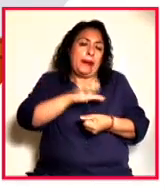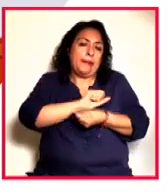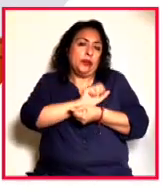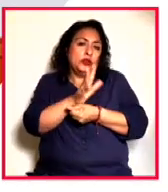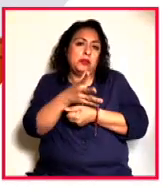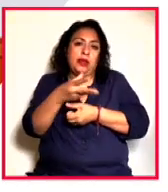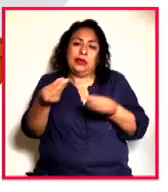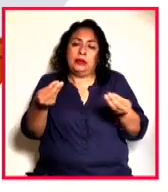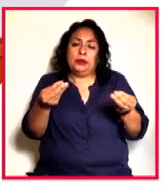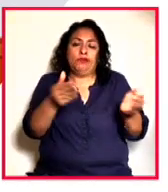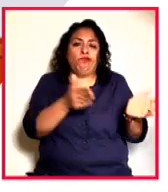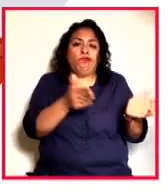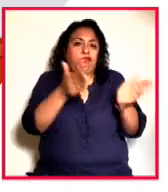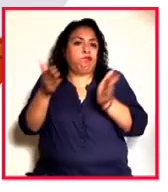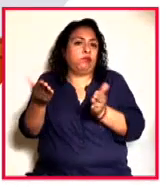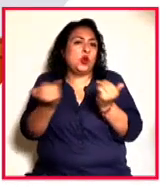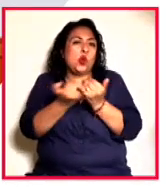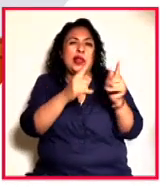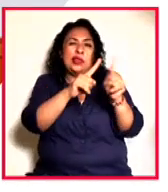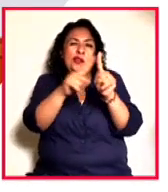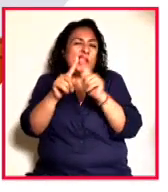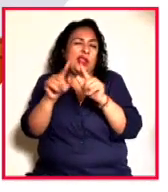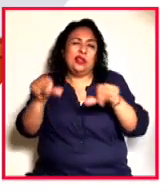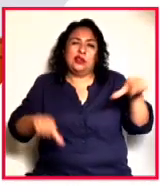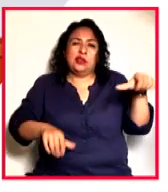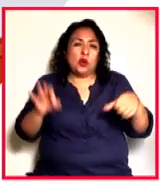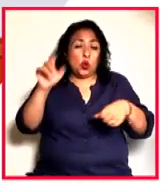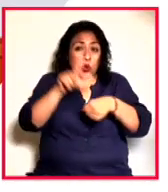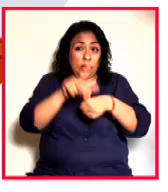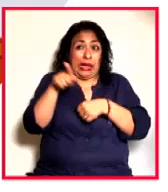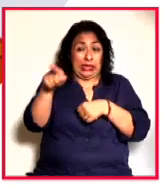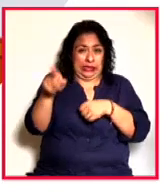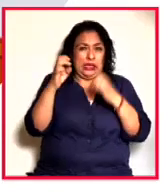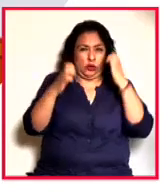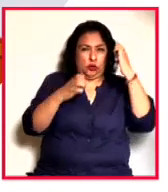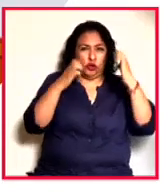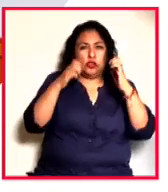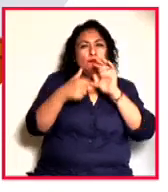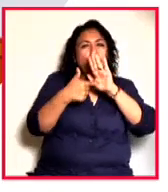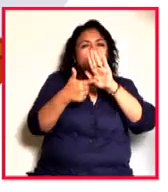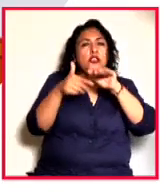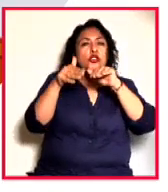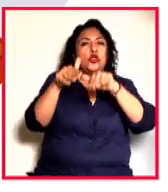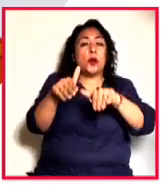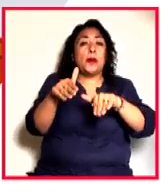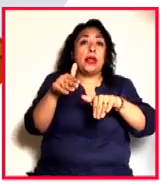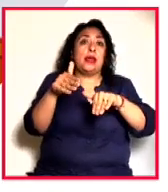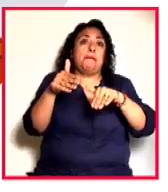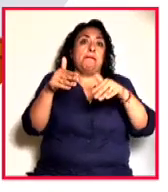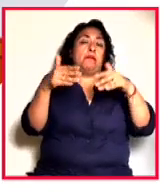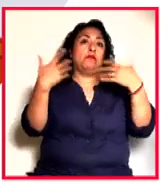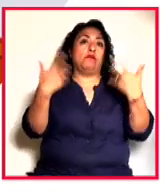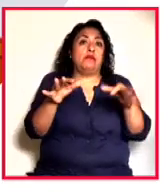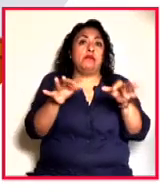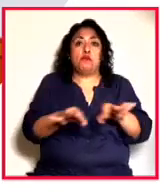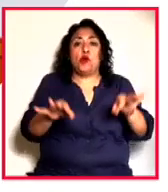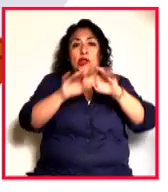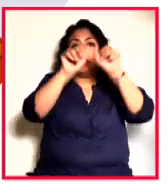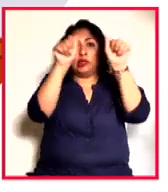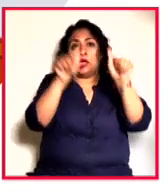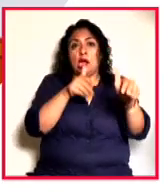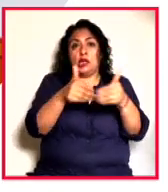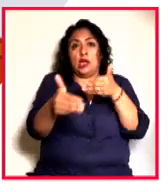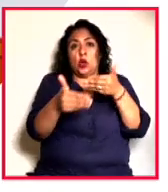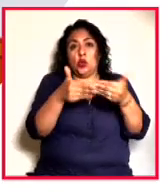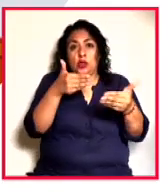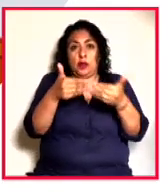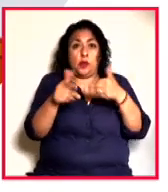tuvo que retrasar como tantas actividades culturales. Esta particular se trata de una muestra sobre uno de los más renombrados artistas contemporáneos